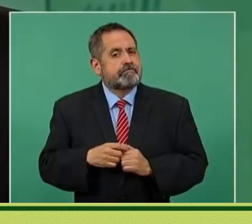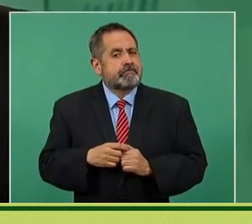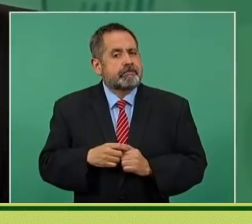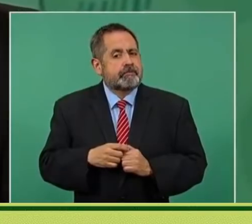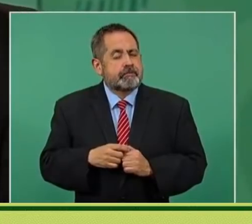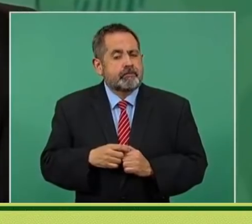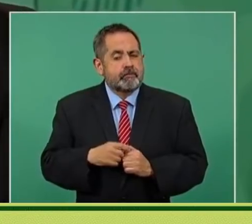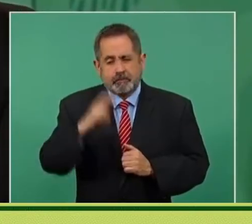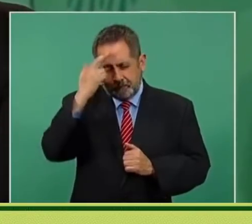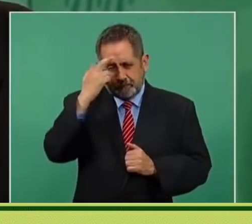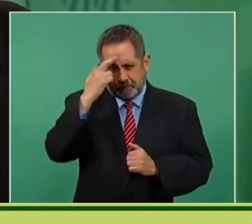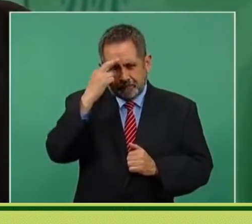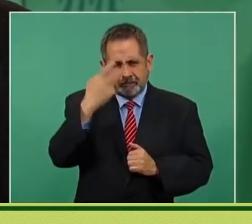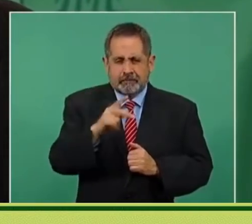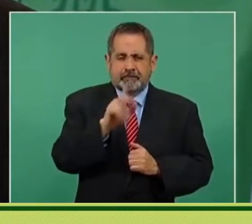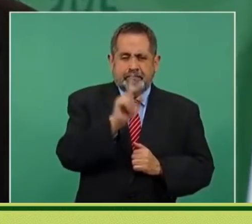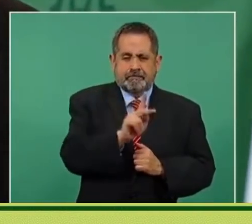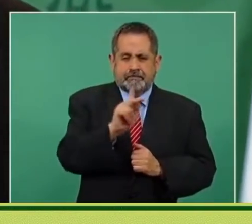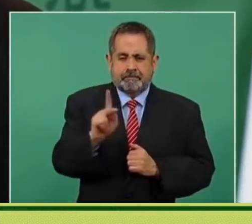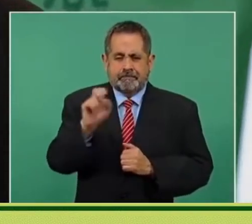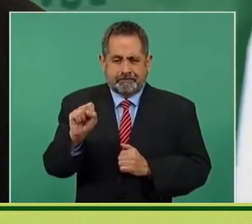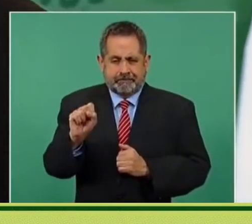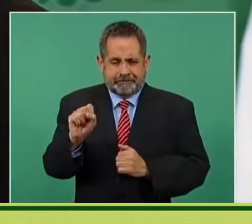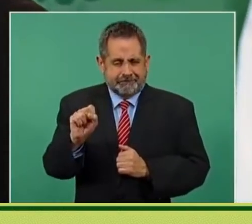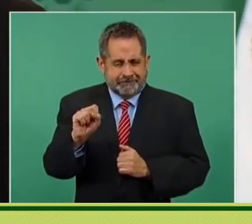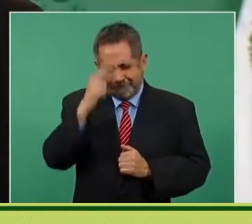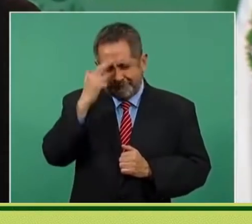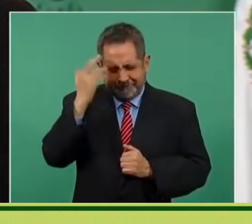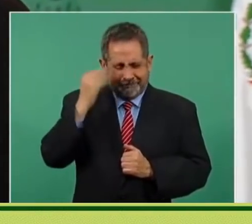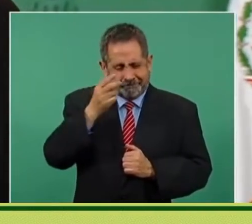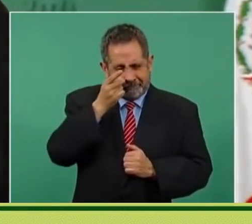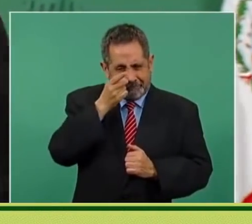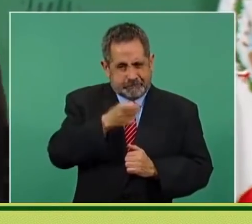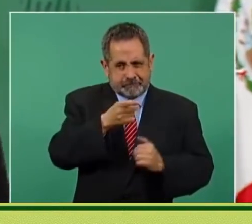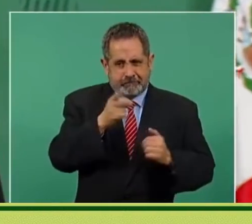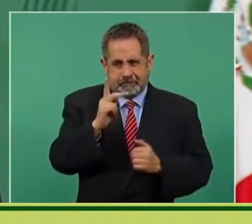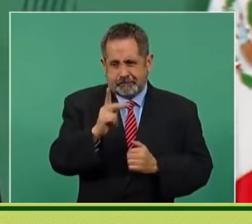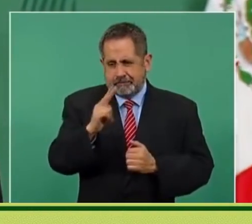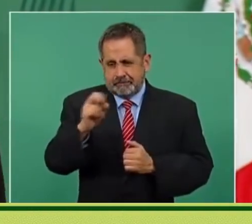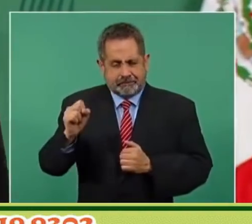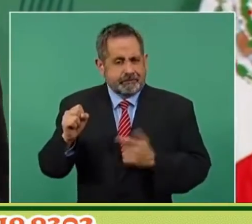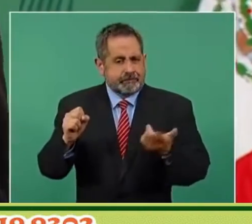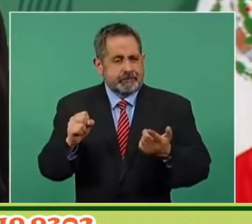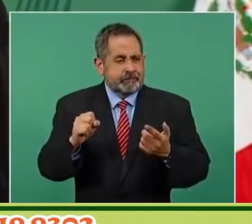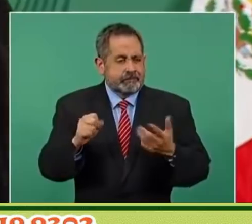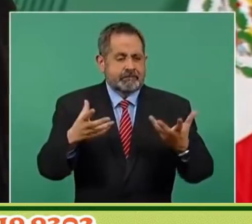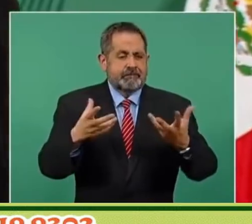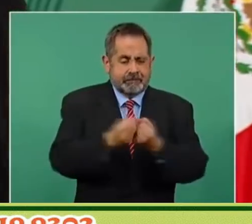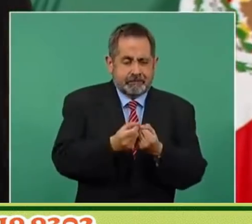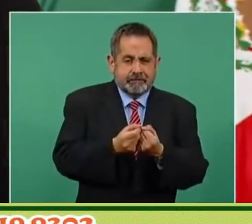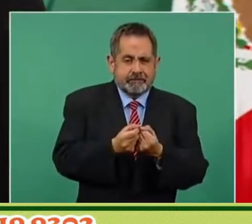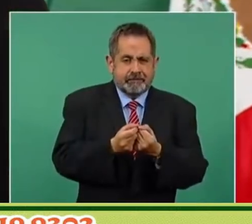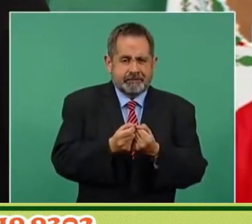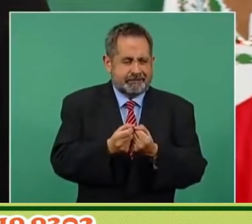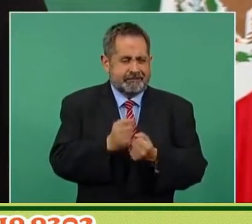llamados PPS, que son convenios de participación